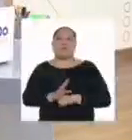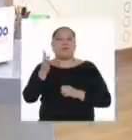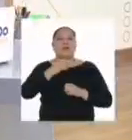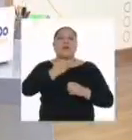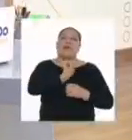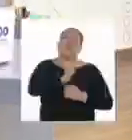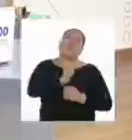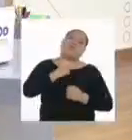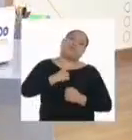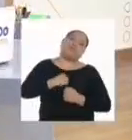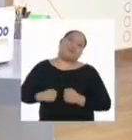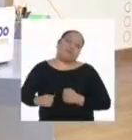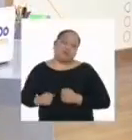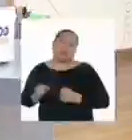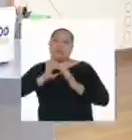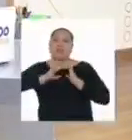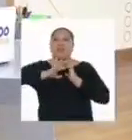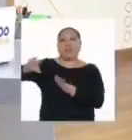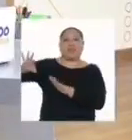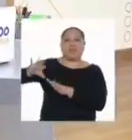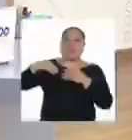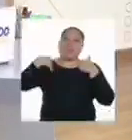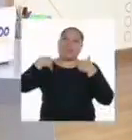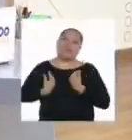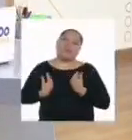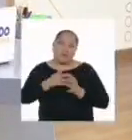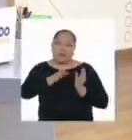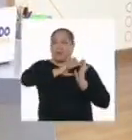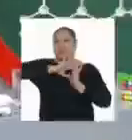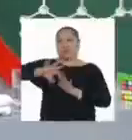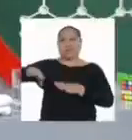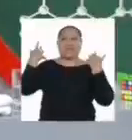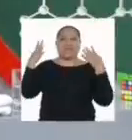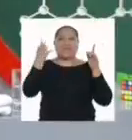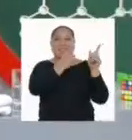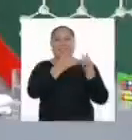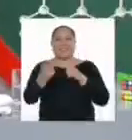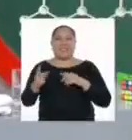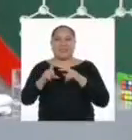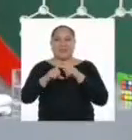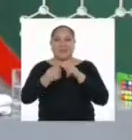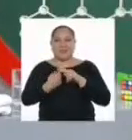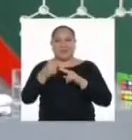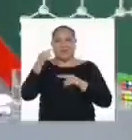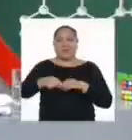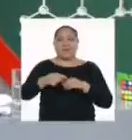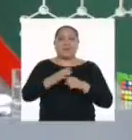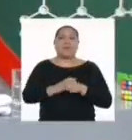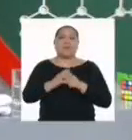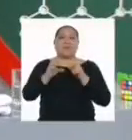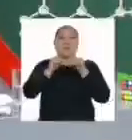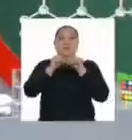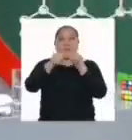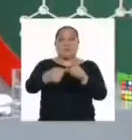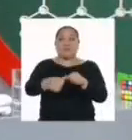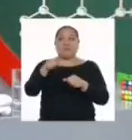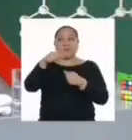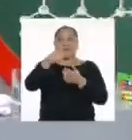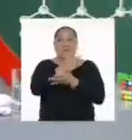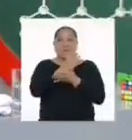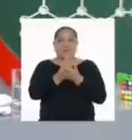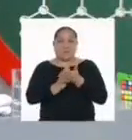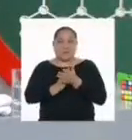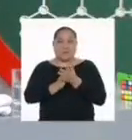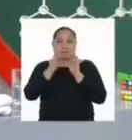flojera, chau cansancio. Estamos listas y listos para comenzar. En la actividad continuaremos con un aspecto